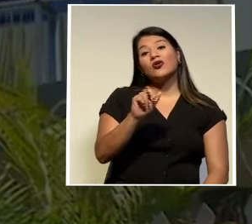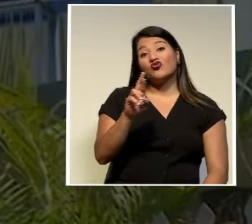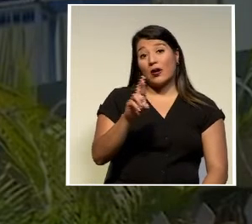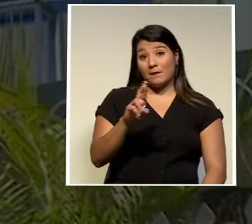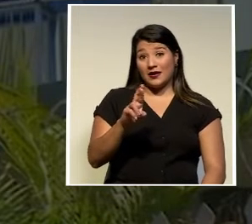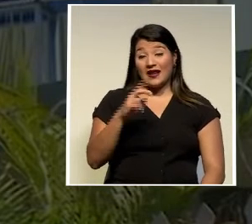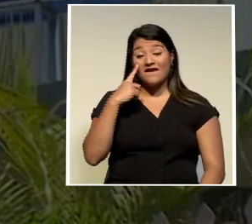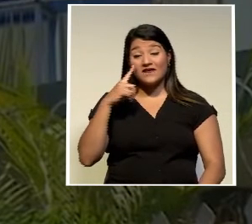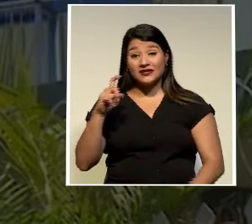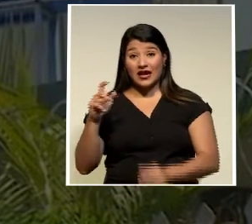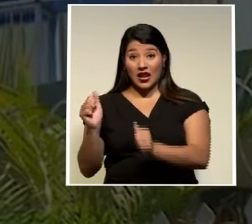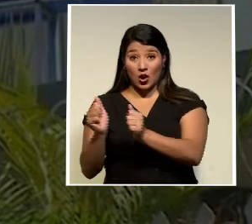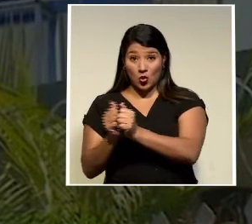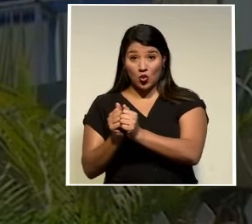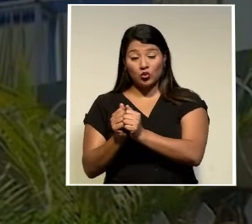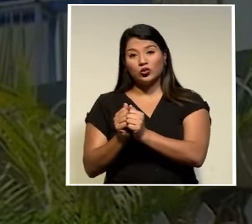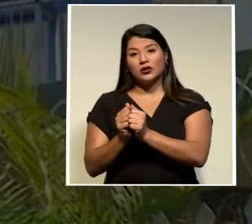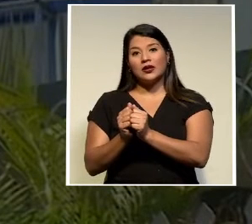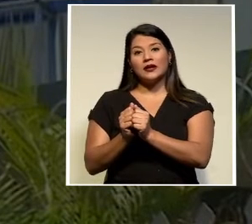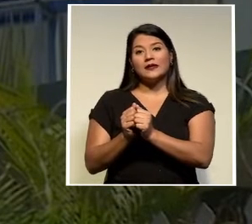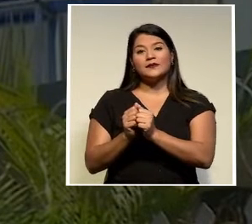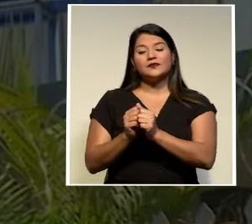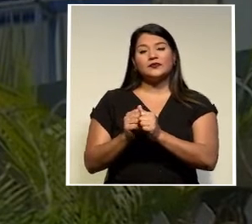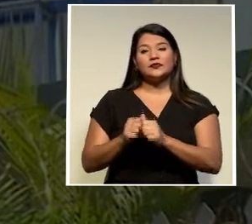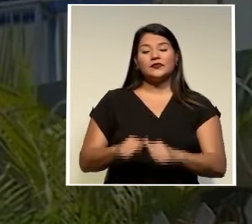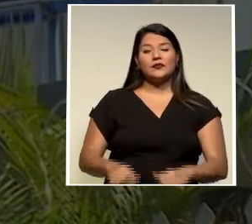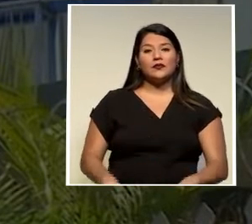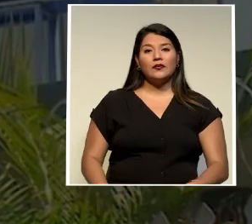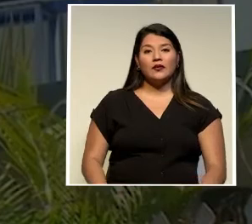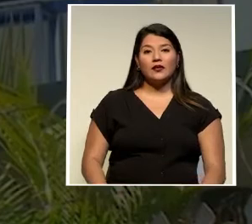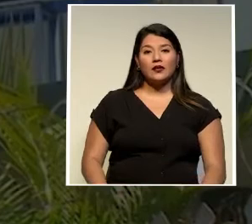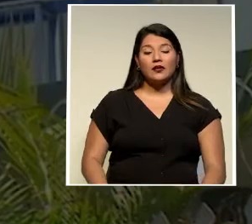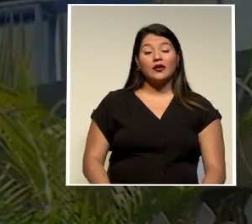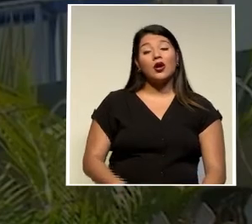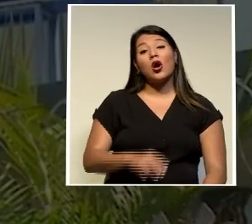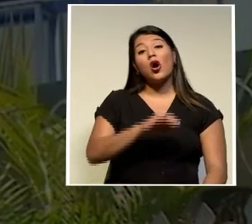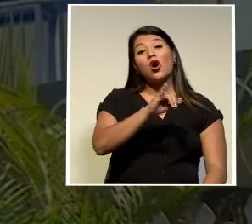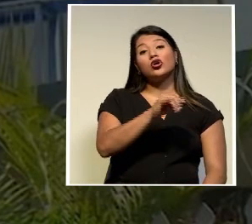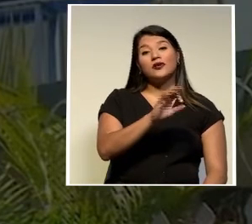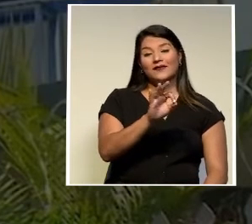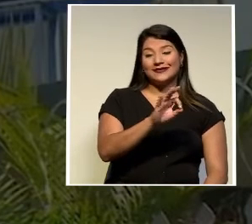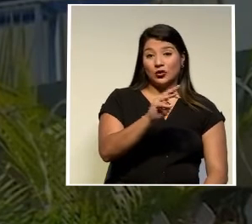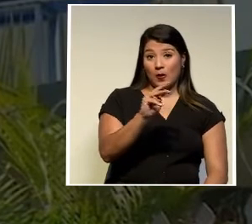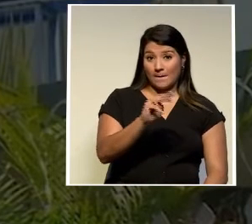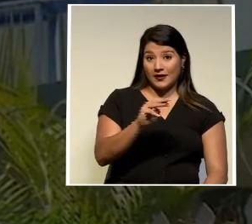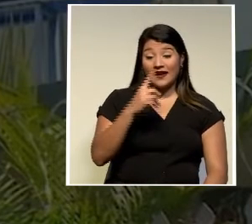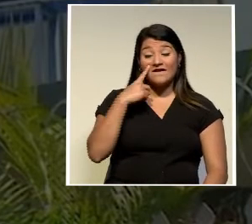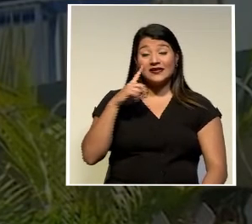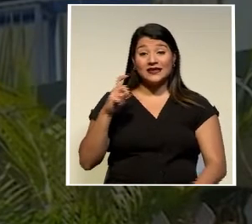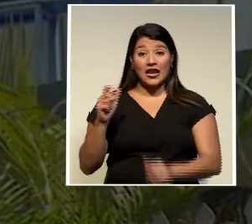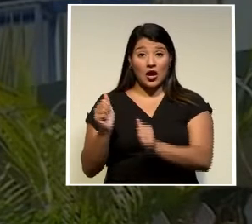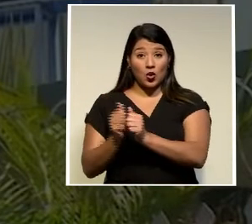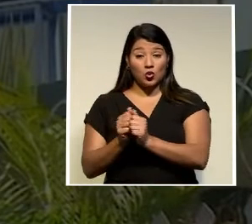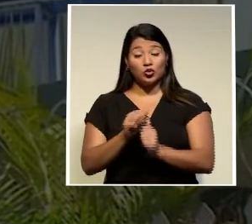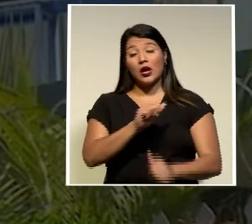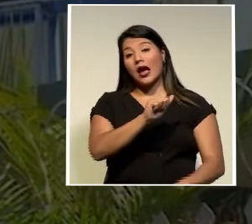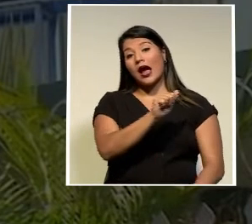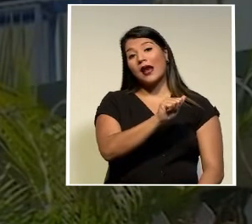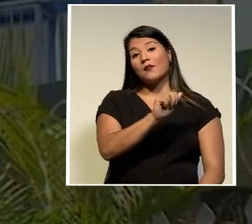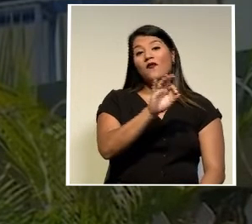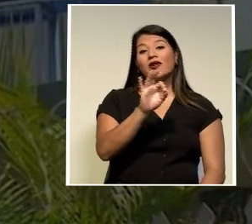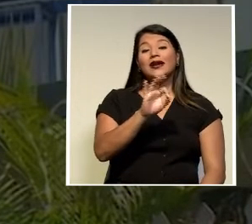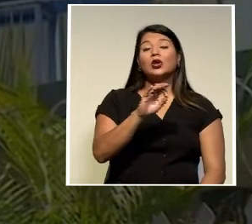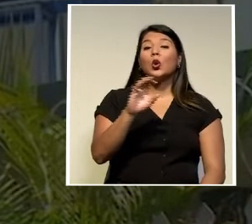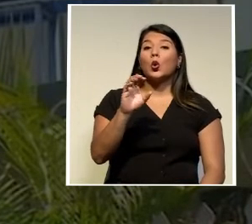López fiscal adjunto en fiscalía de fraudes y cibercrimen José Francisco Mena Castro fiscal adjunto Álvaro Fernando